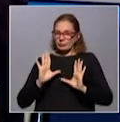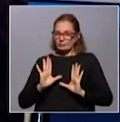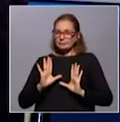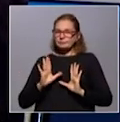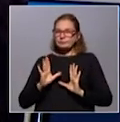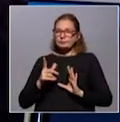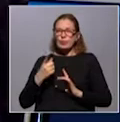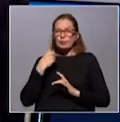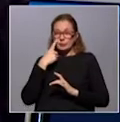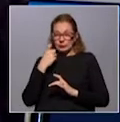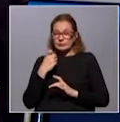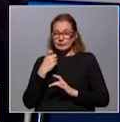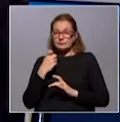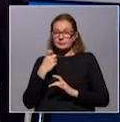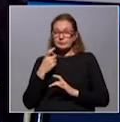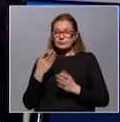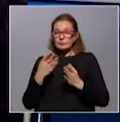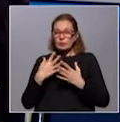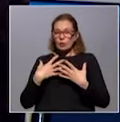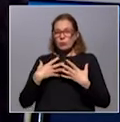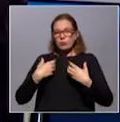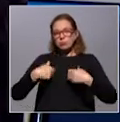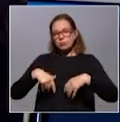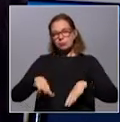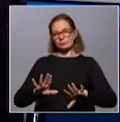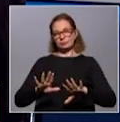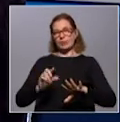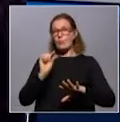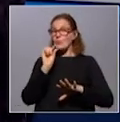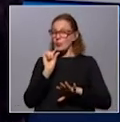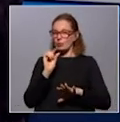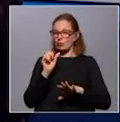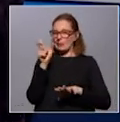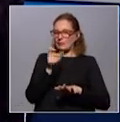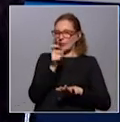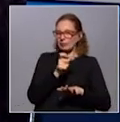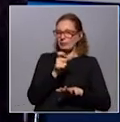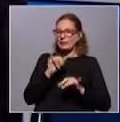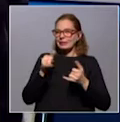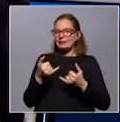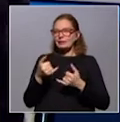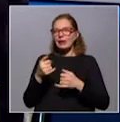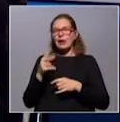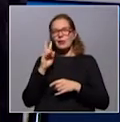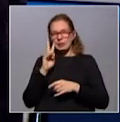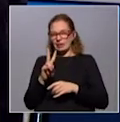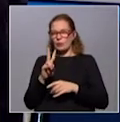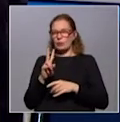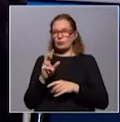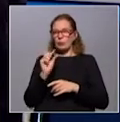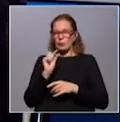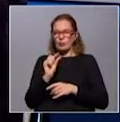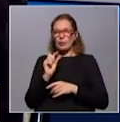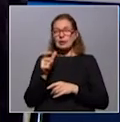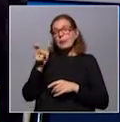hemos notado que hubo un cierto aflojamiento de la población. Ya se notaba en los monitoreos que hacíamos, etc., que